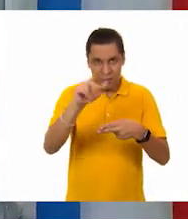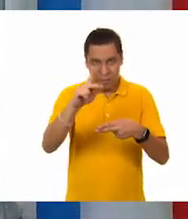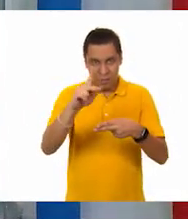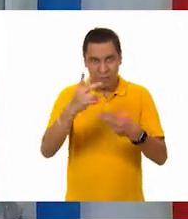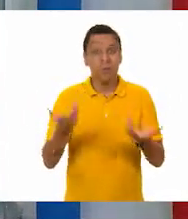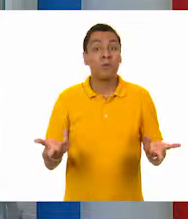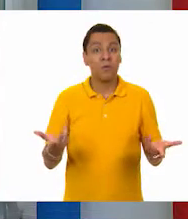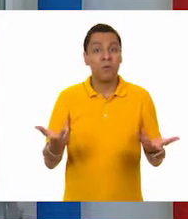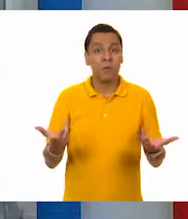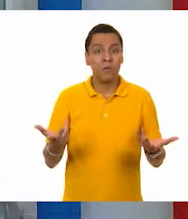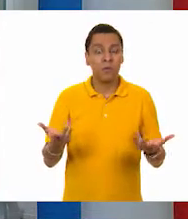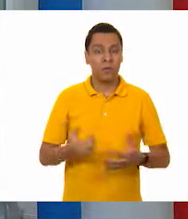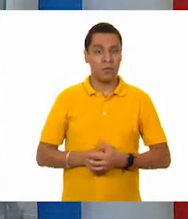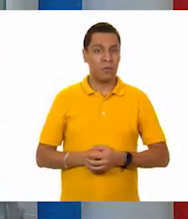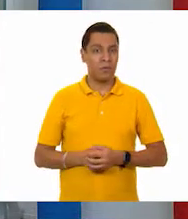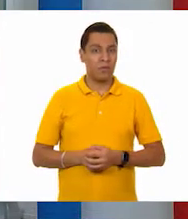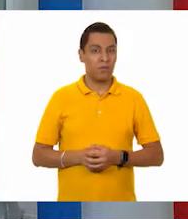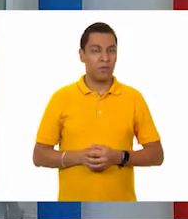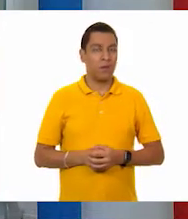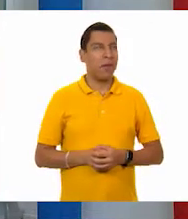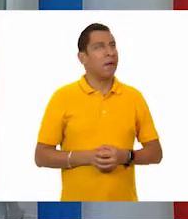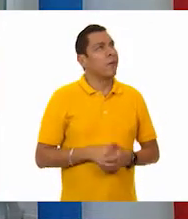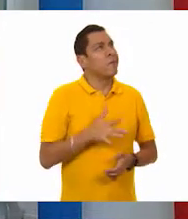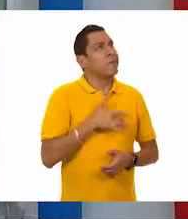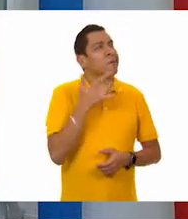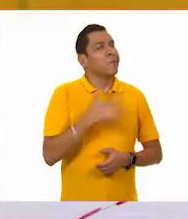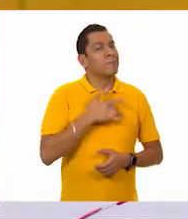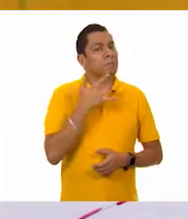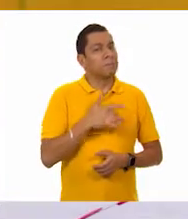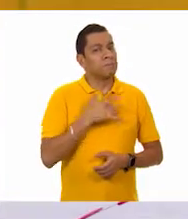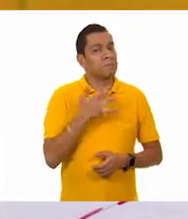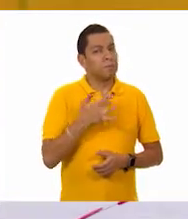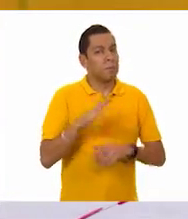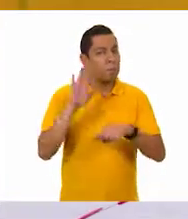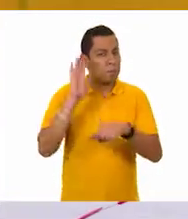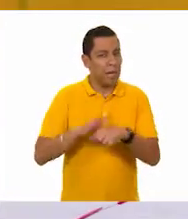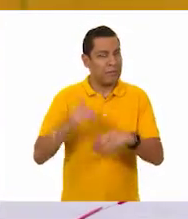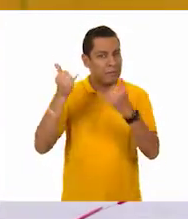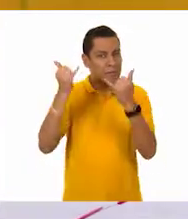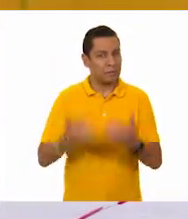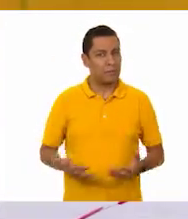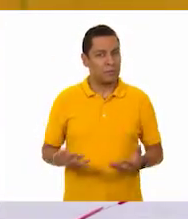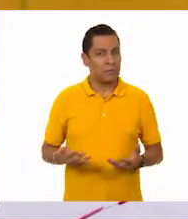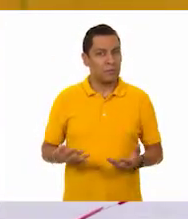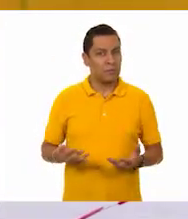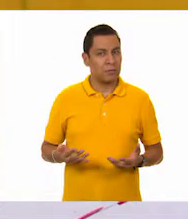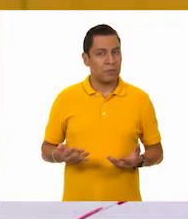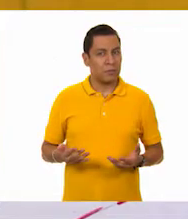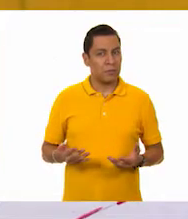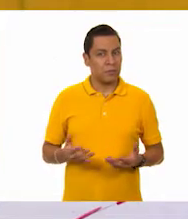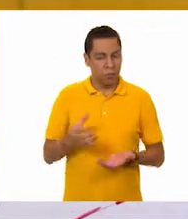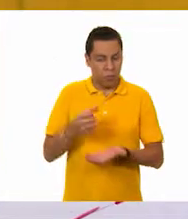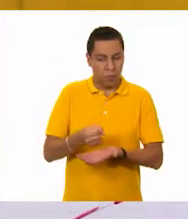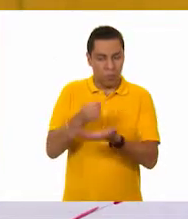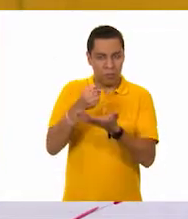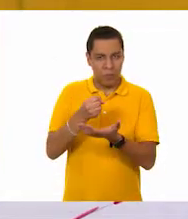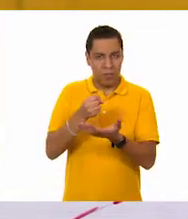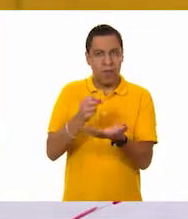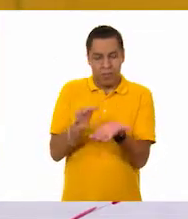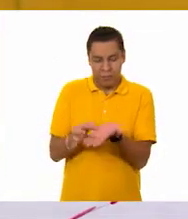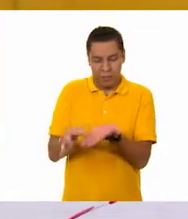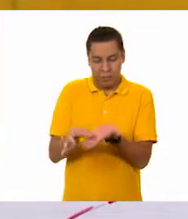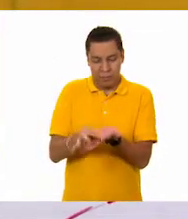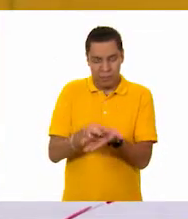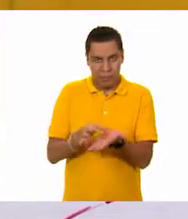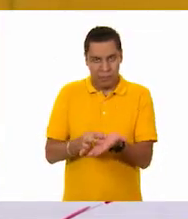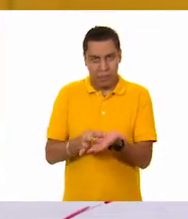¿tú qué opinas, Tino? Yo opino que pesa más la... bueno, no es bolsita, pero los 10 frijoles.